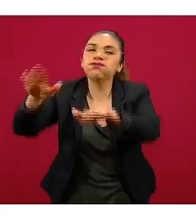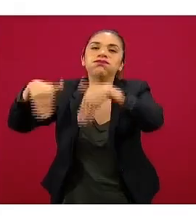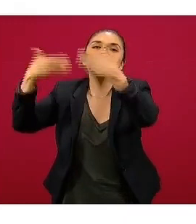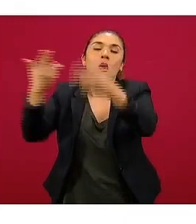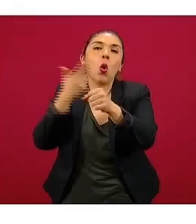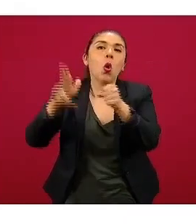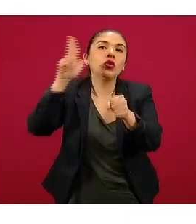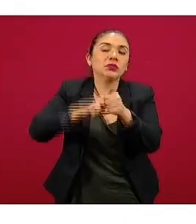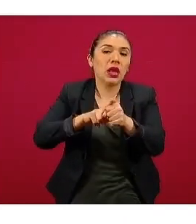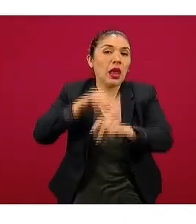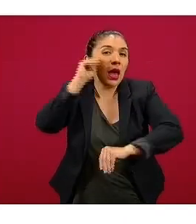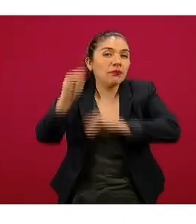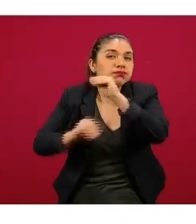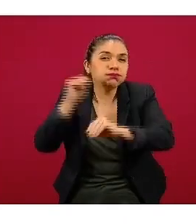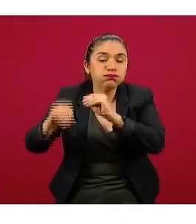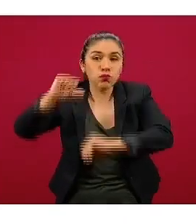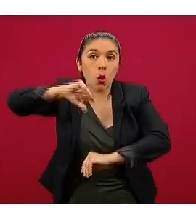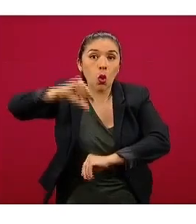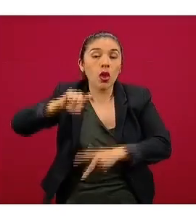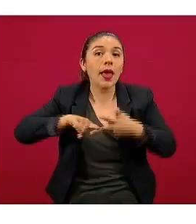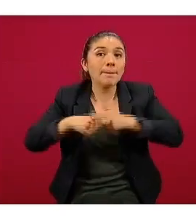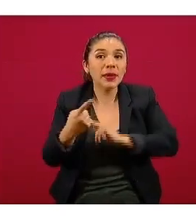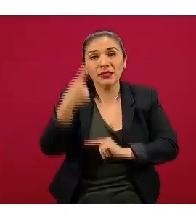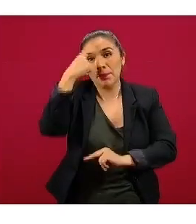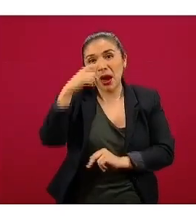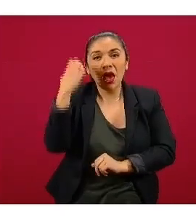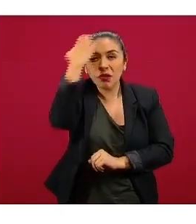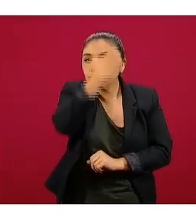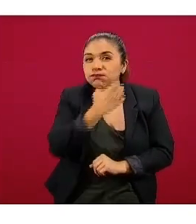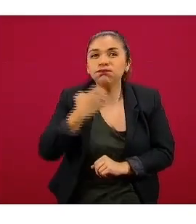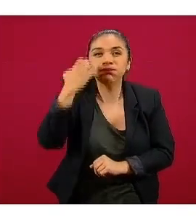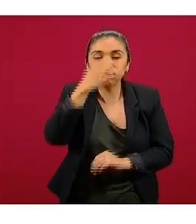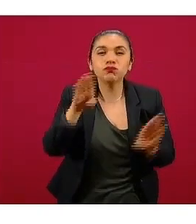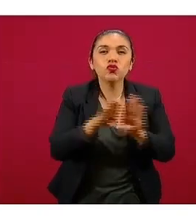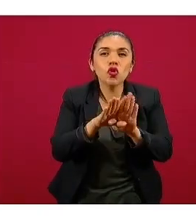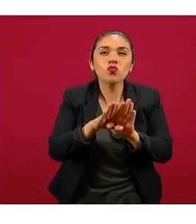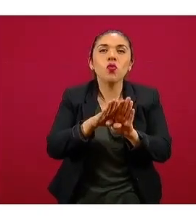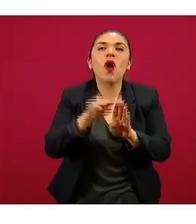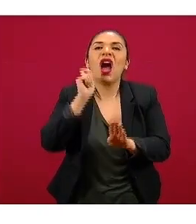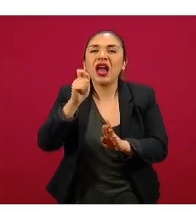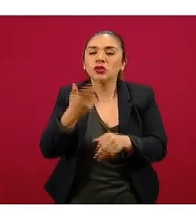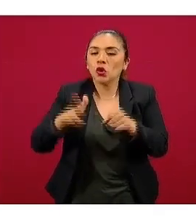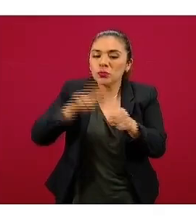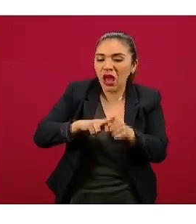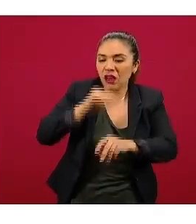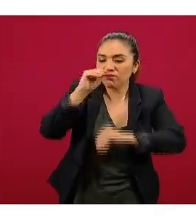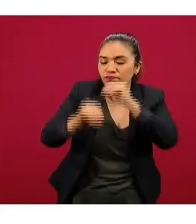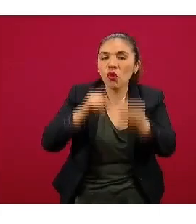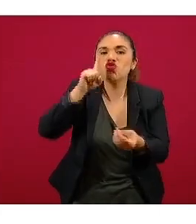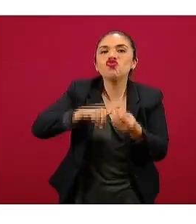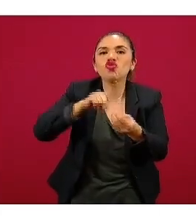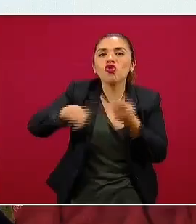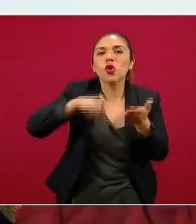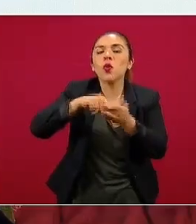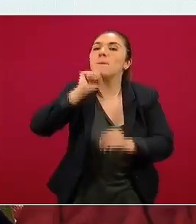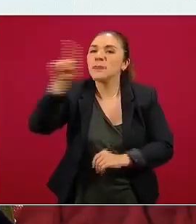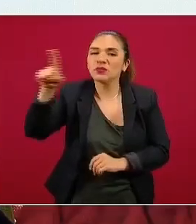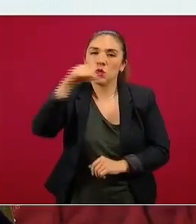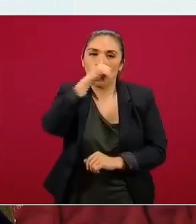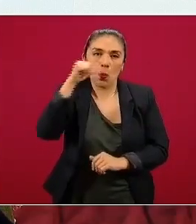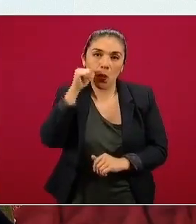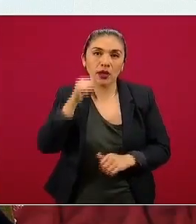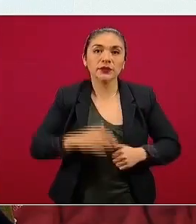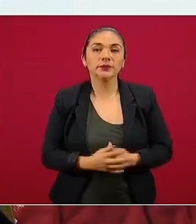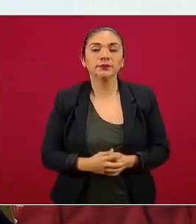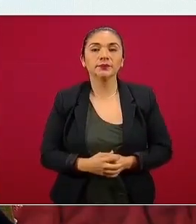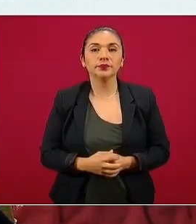y inició el día de hoy con la inspección de las áreas correspondientes para la instalación, como decíamos, en Ciudad Juárez. La